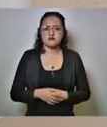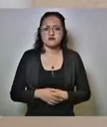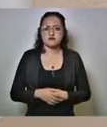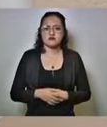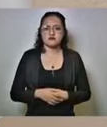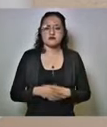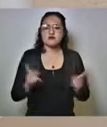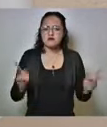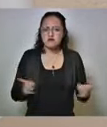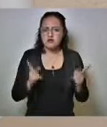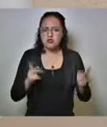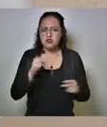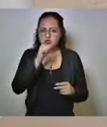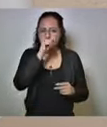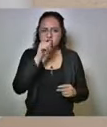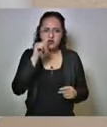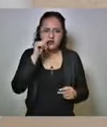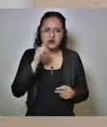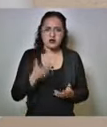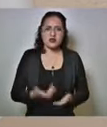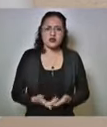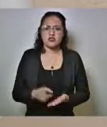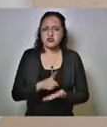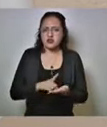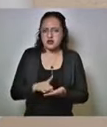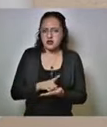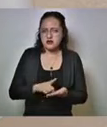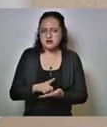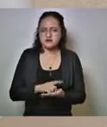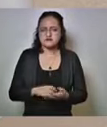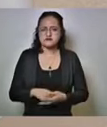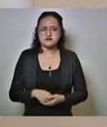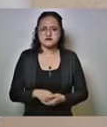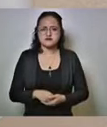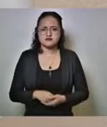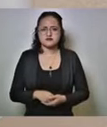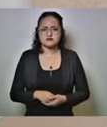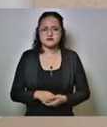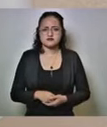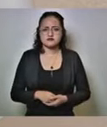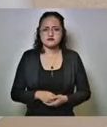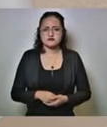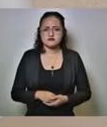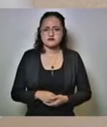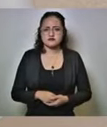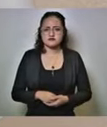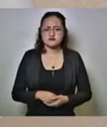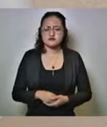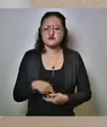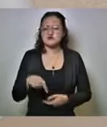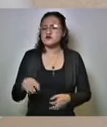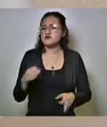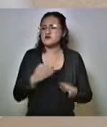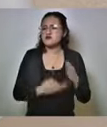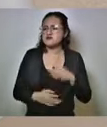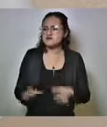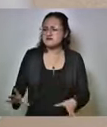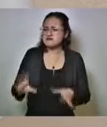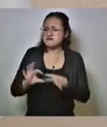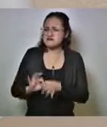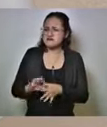vendían droga hoy toda acción delictiva está asociada al uso de drogas